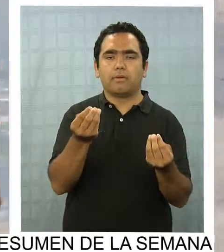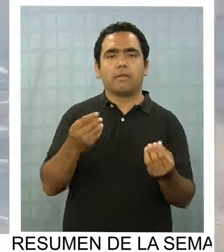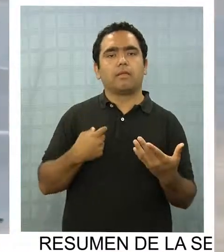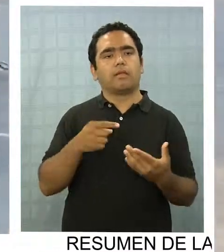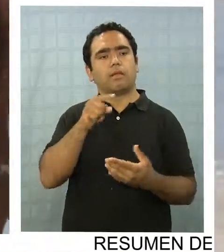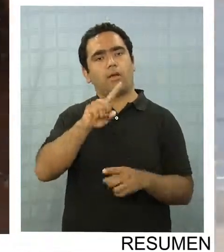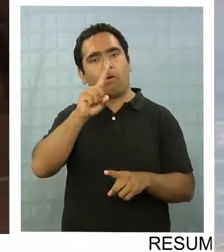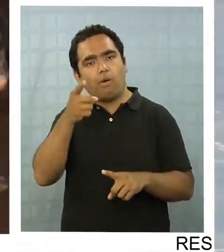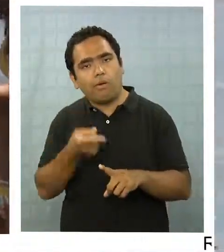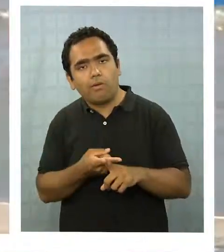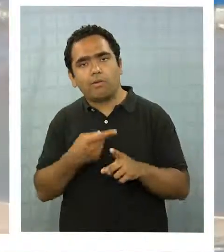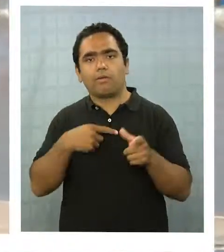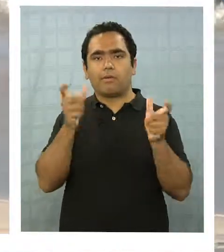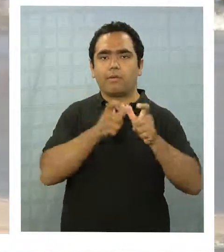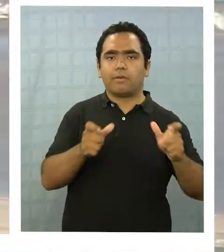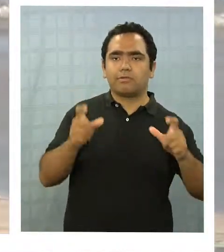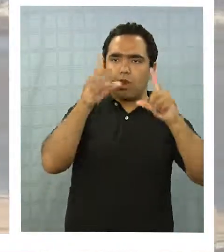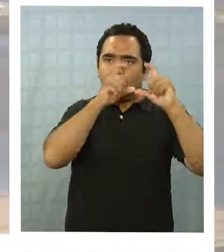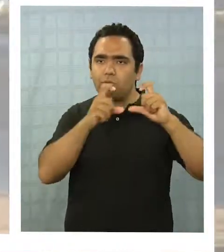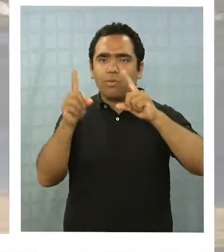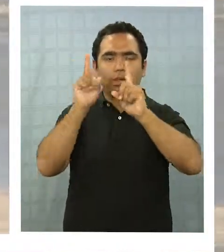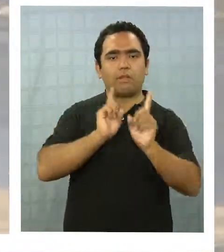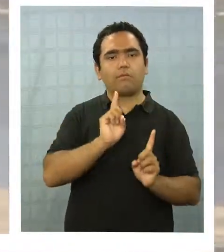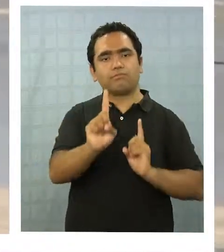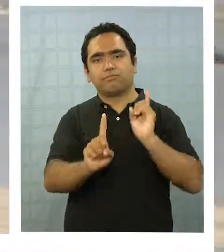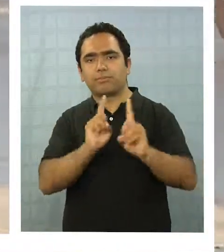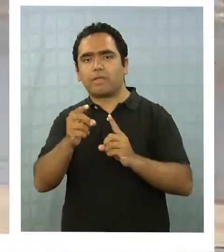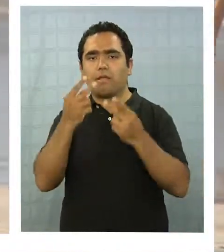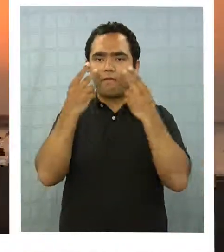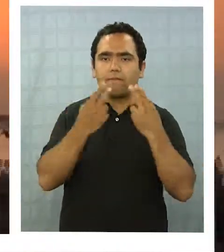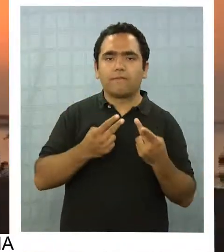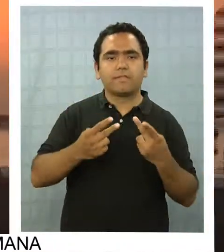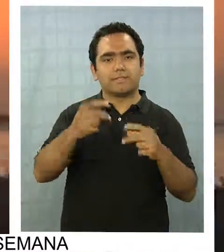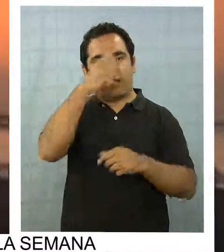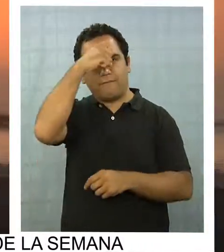conquistar a los miles de turistas que nos visitan cada verano.